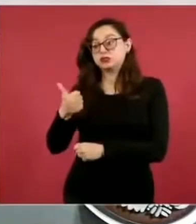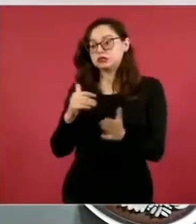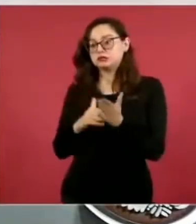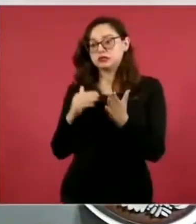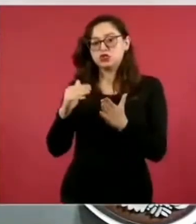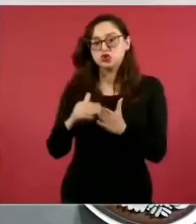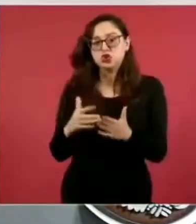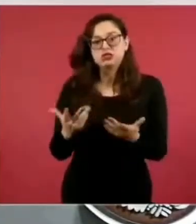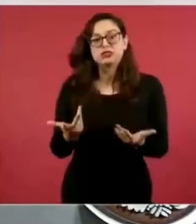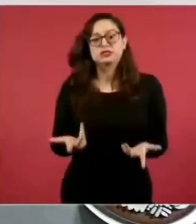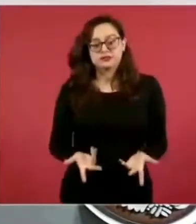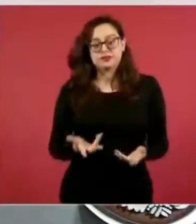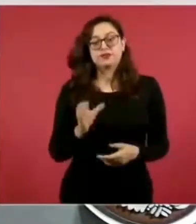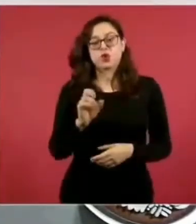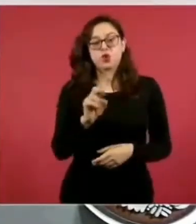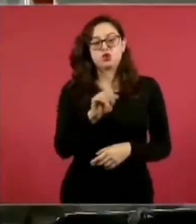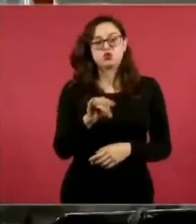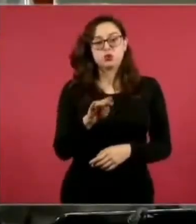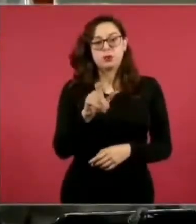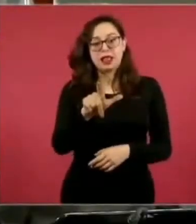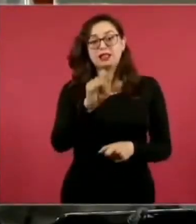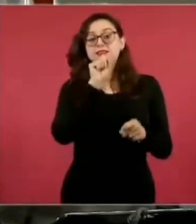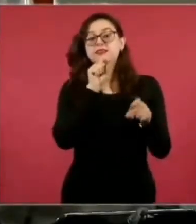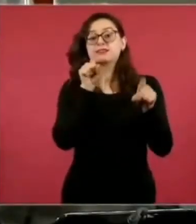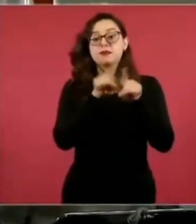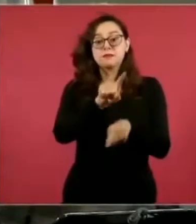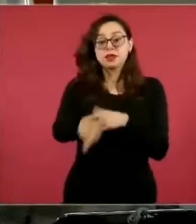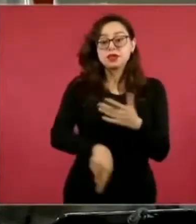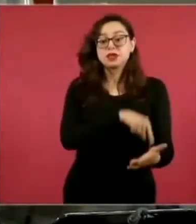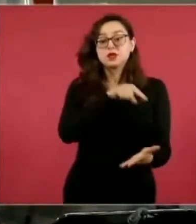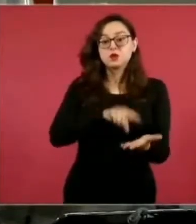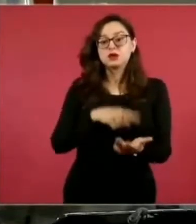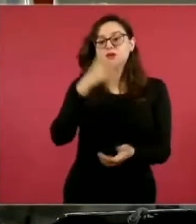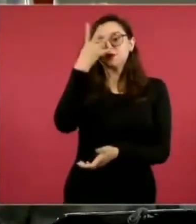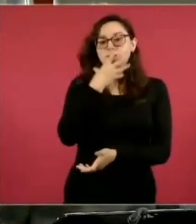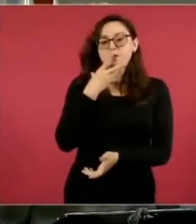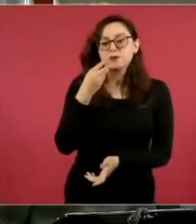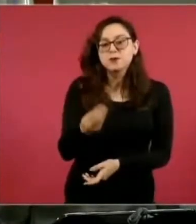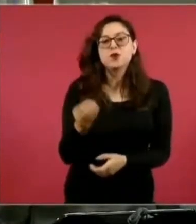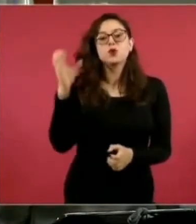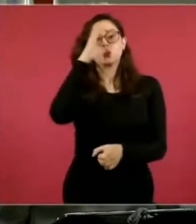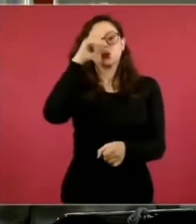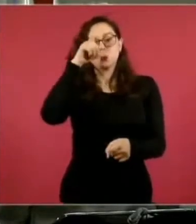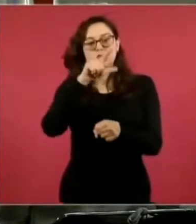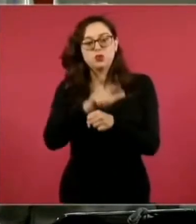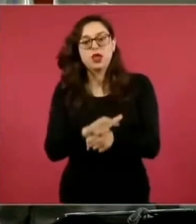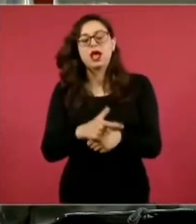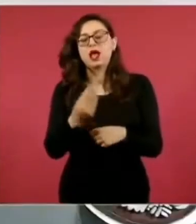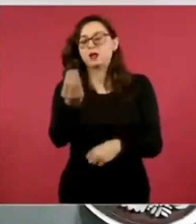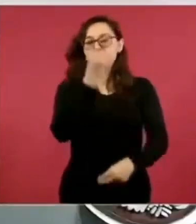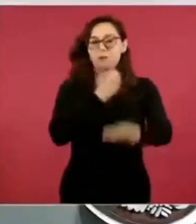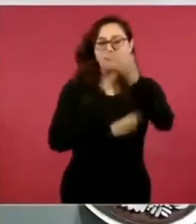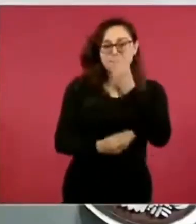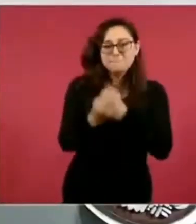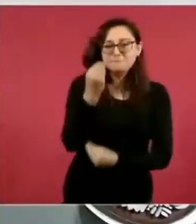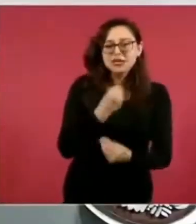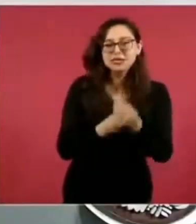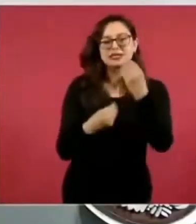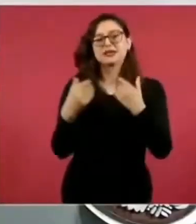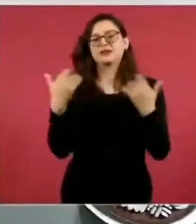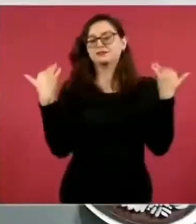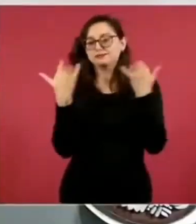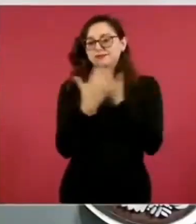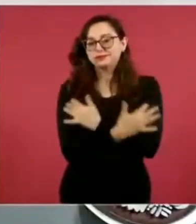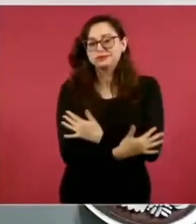Cozumel es también un lugar con extraordinarias bellezas naturales, culturales, gastronómicas. Es más allá que un